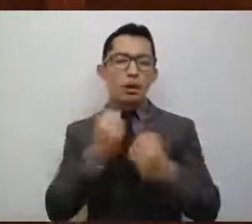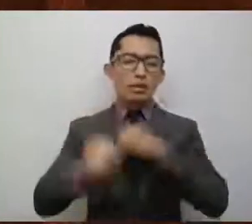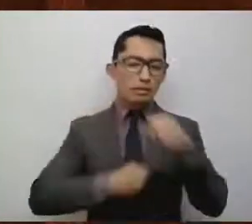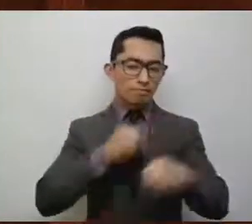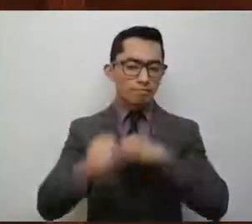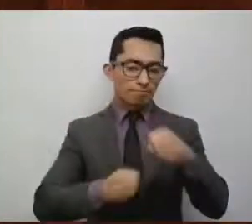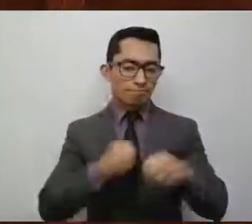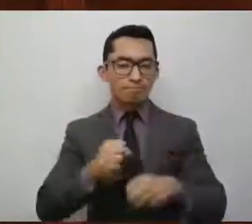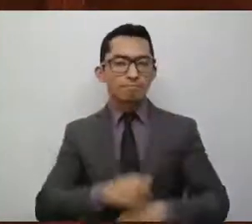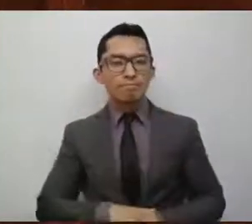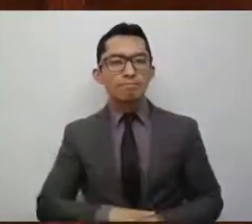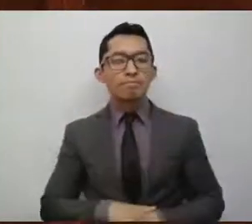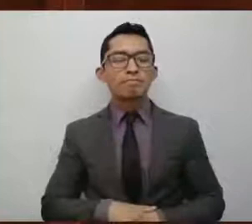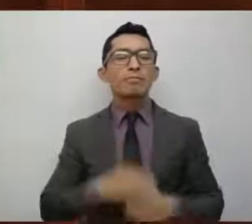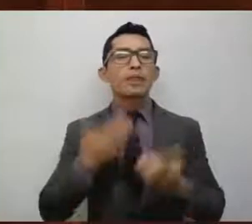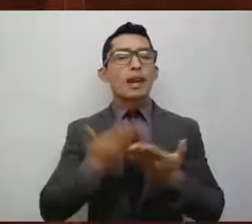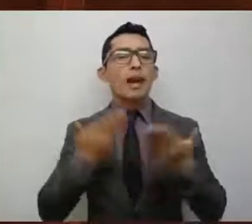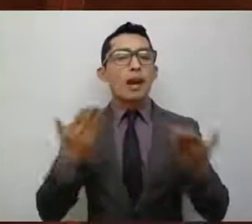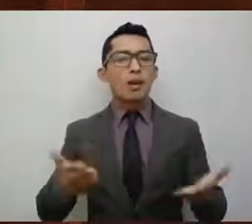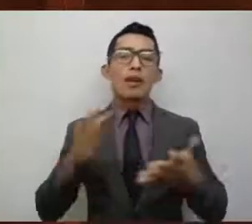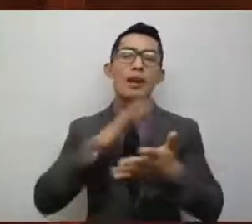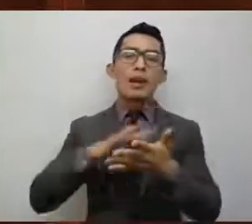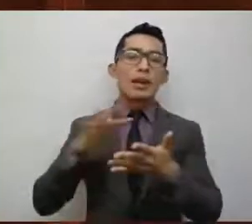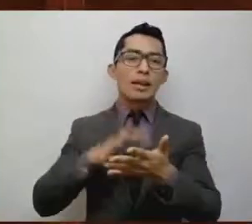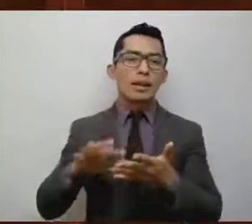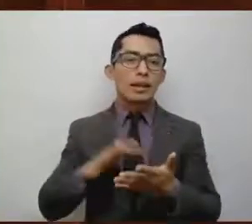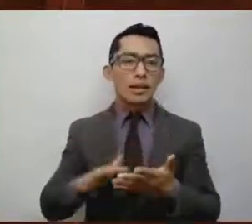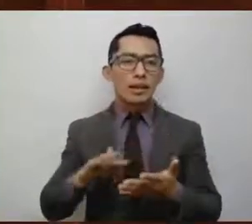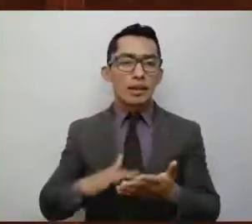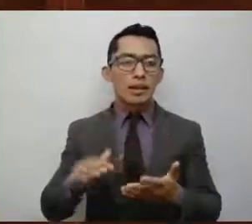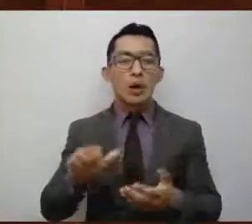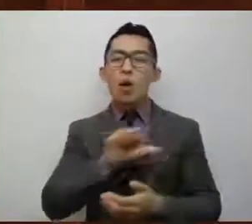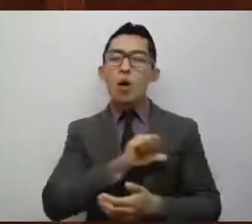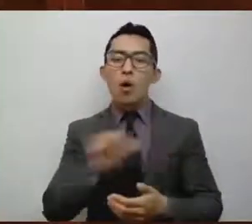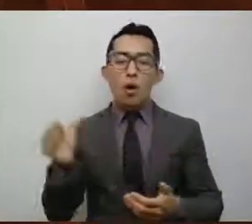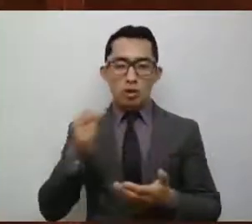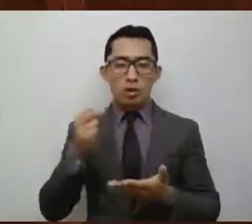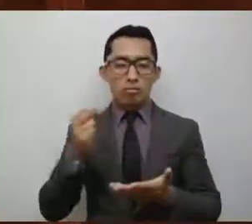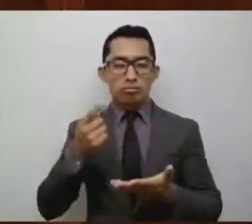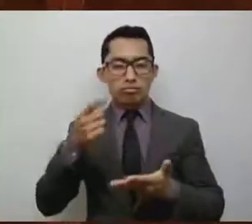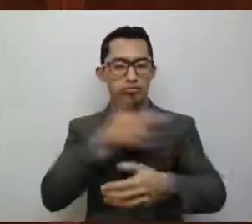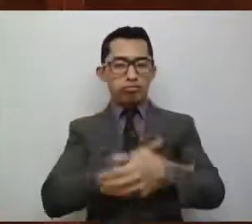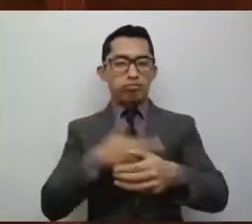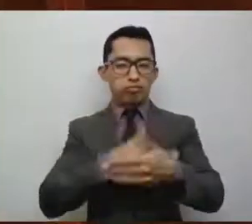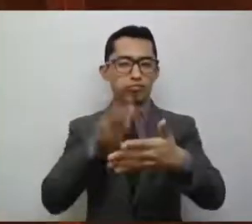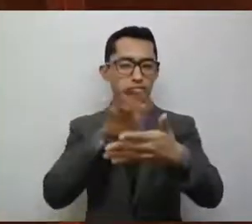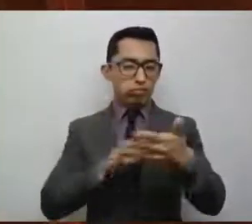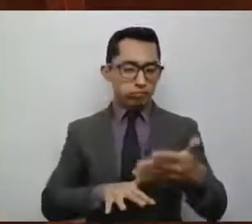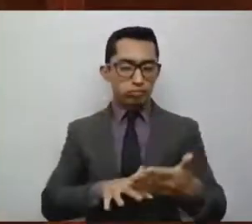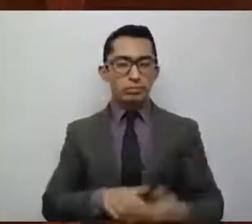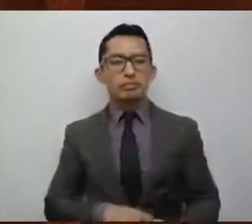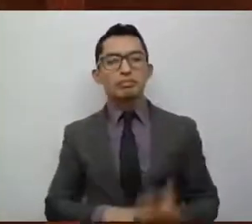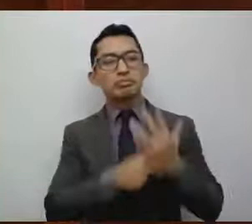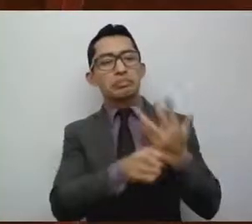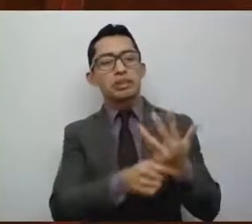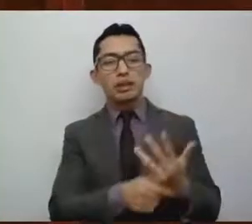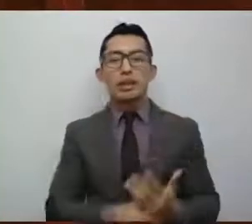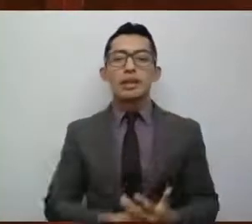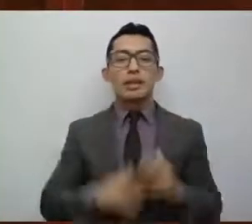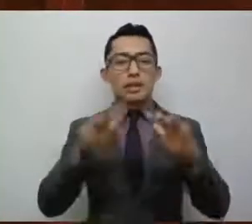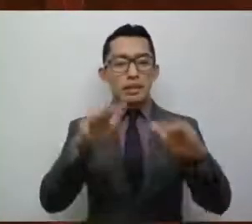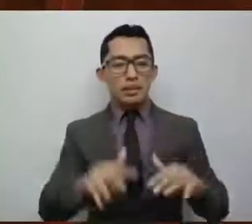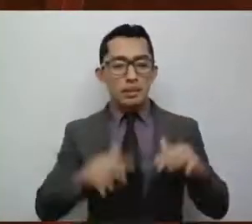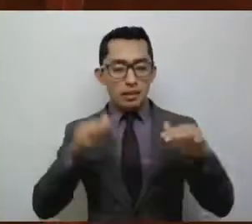Ahora daré lectura al siguiente dictamen. Honorable Asamblea. La